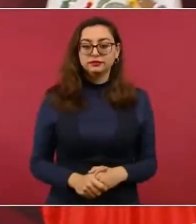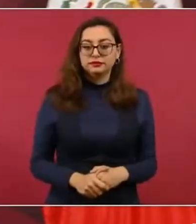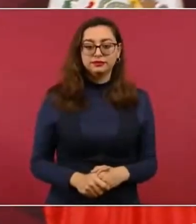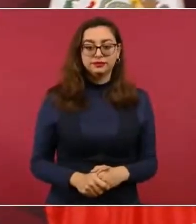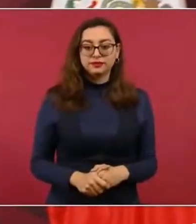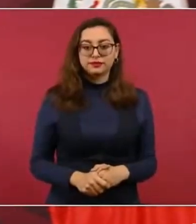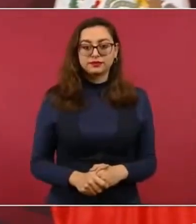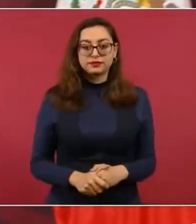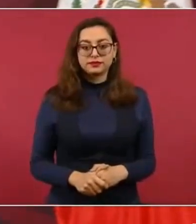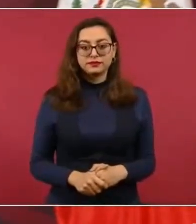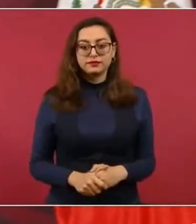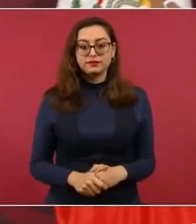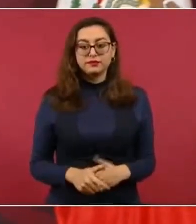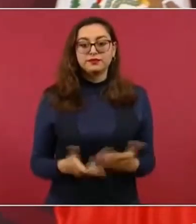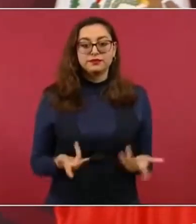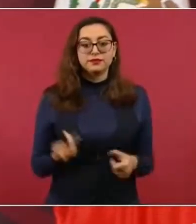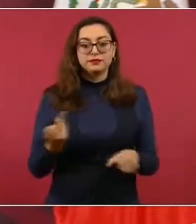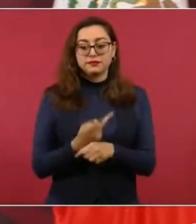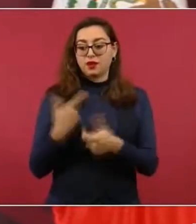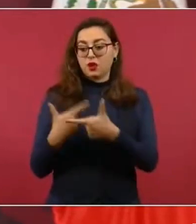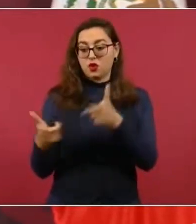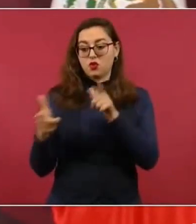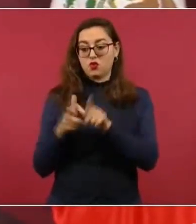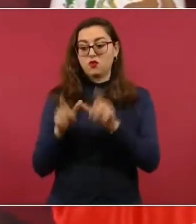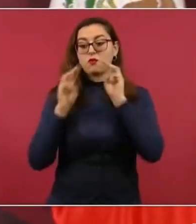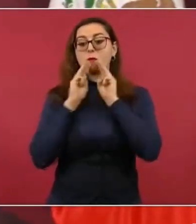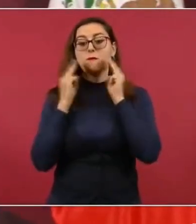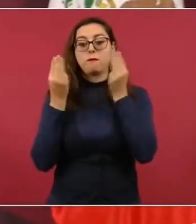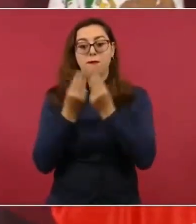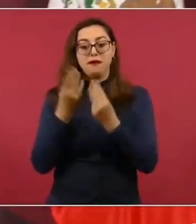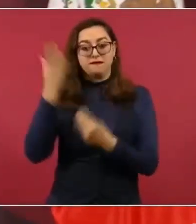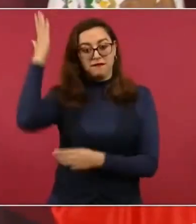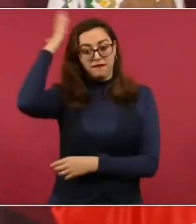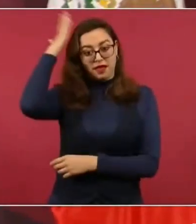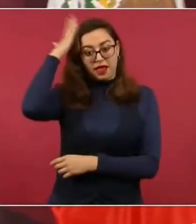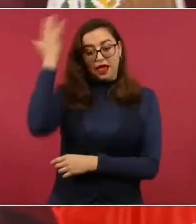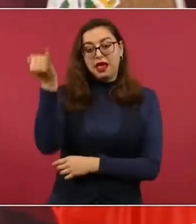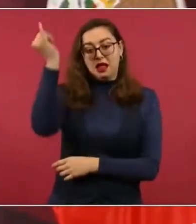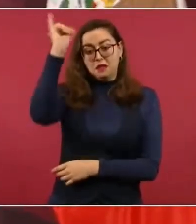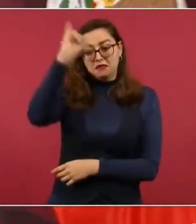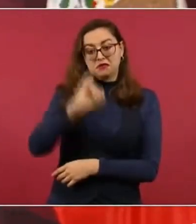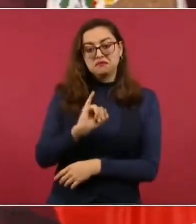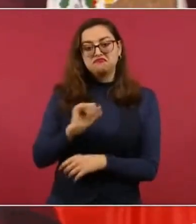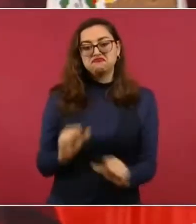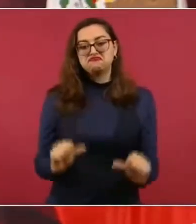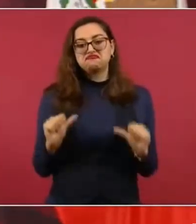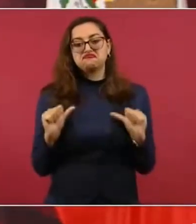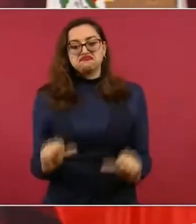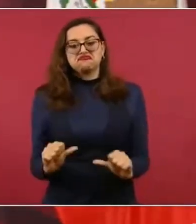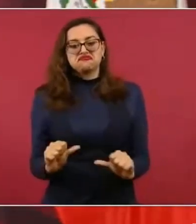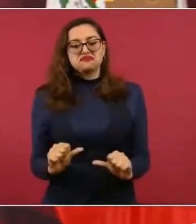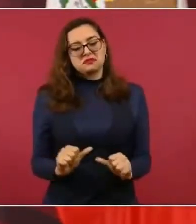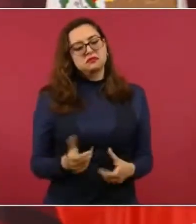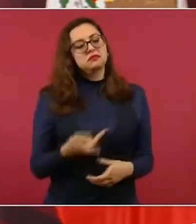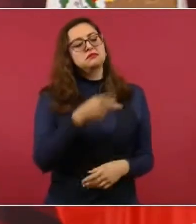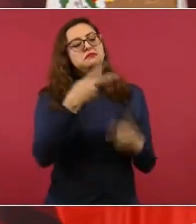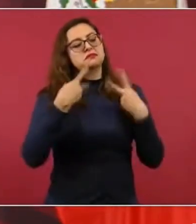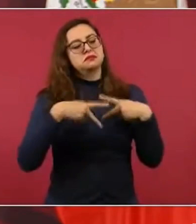jefes de las mafias del huachicol le permitían